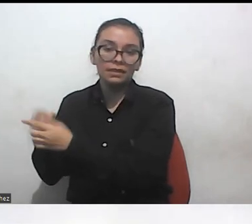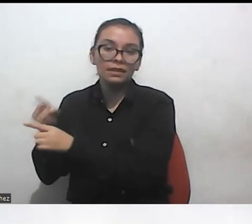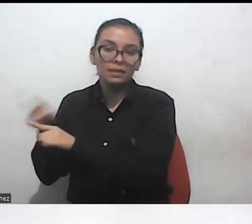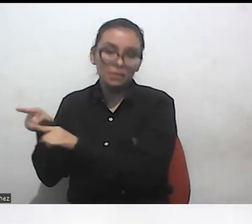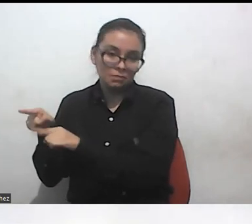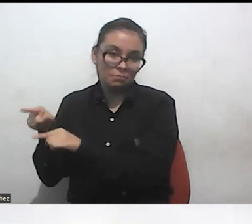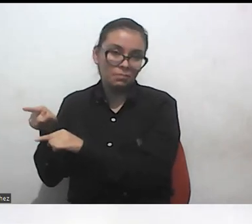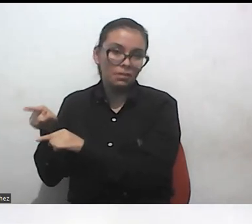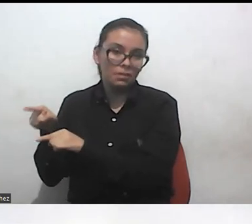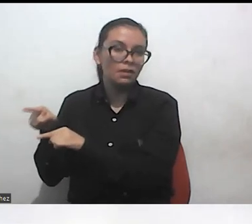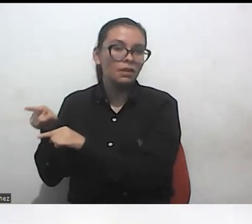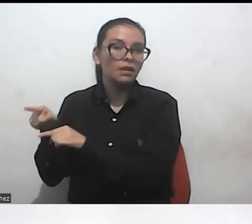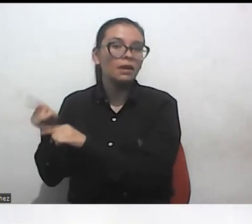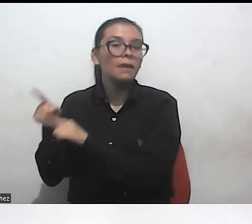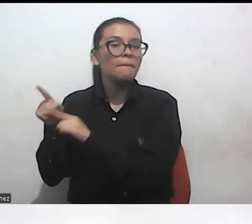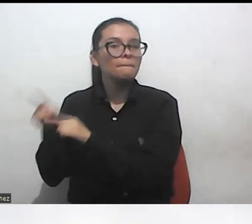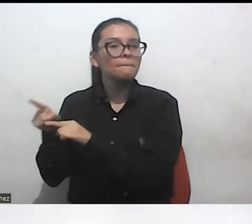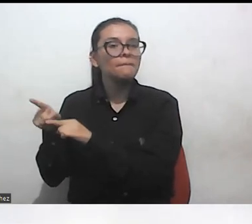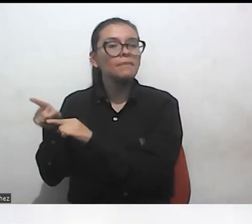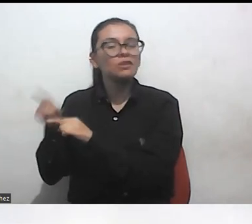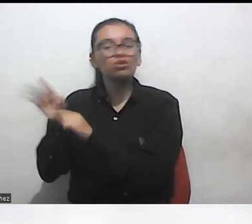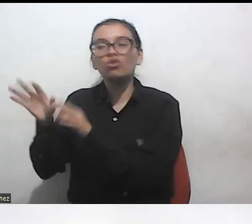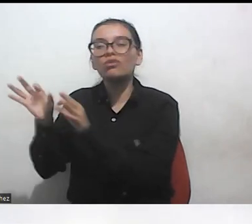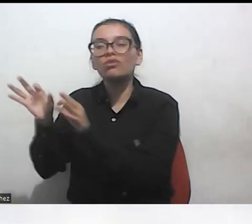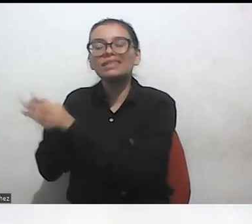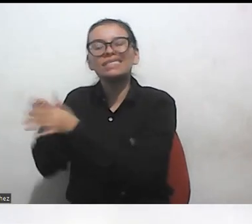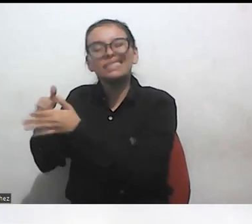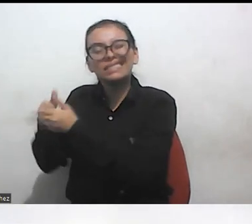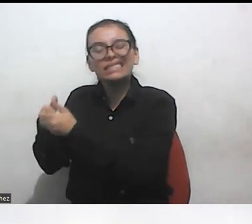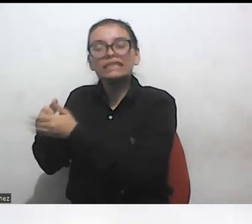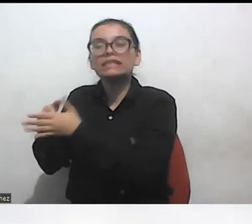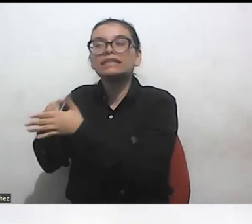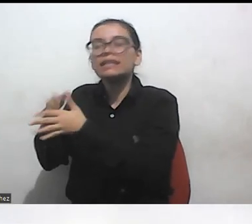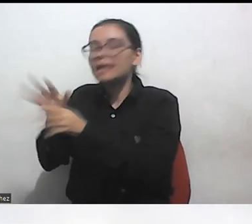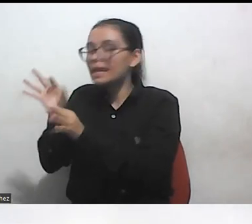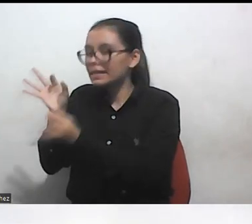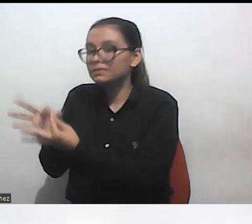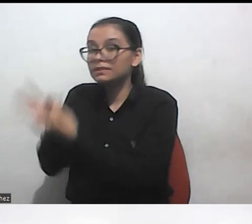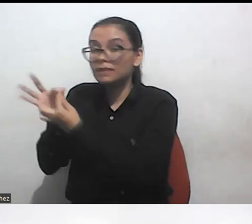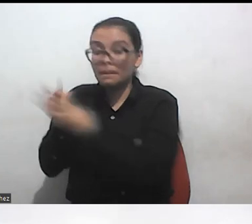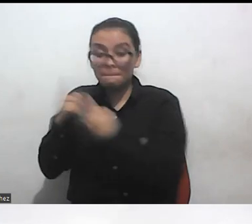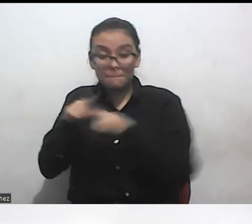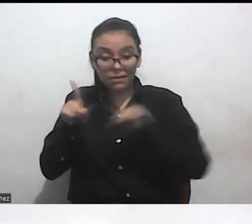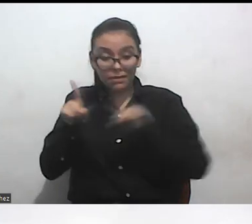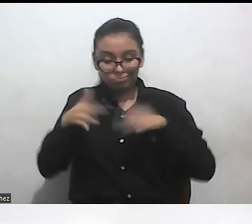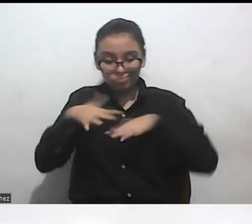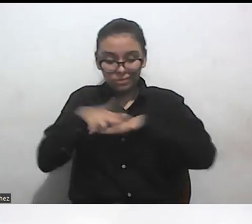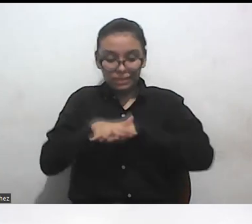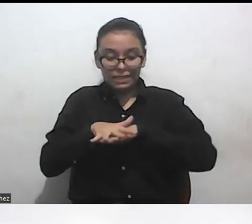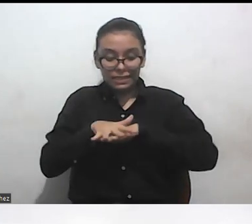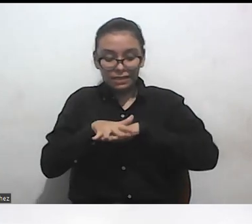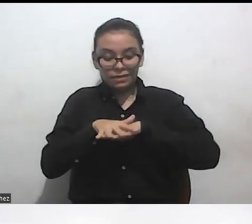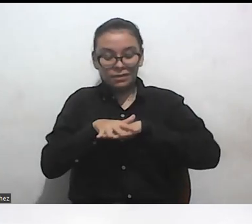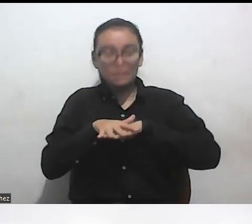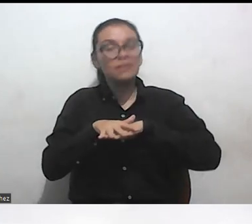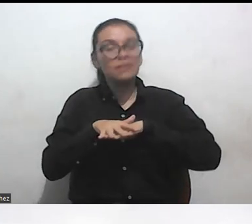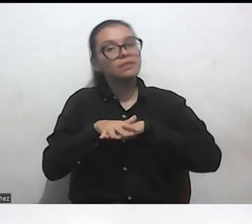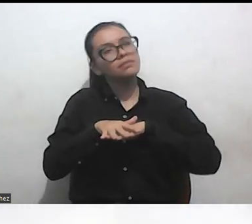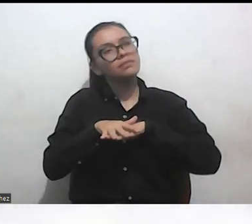tipo de opresión específica. Y creo que lo que la interseccionalidad nos permite es también incorporar